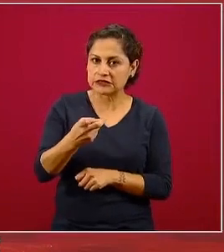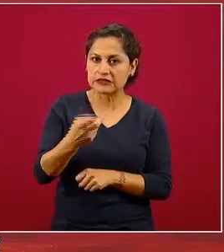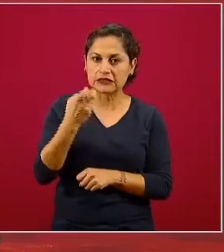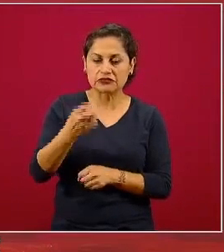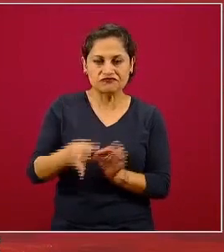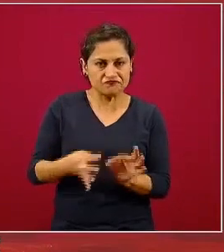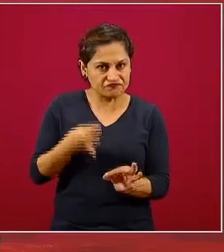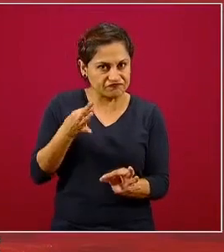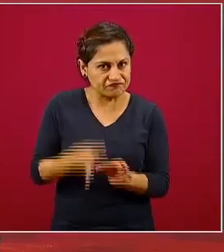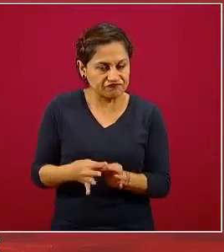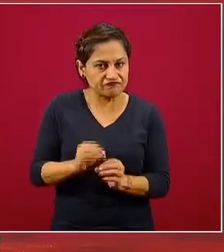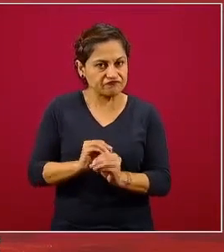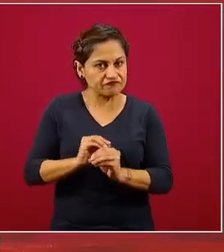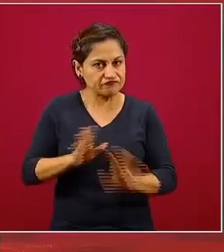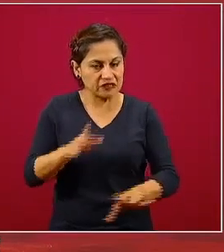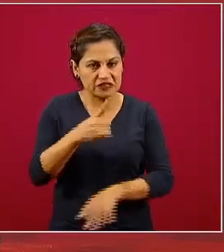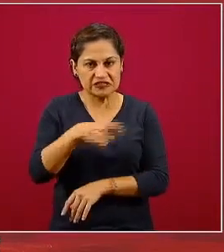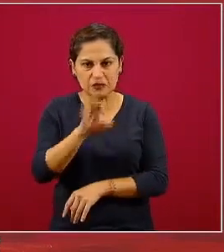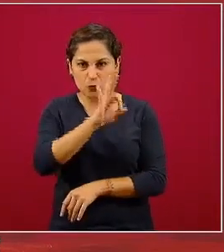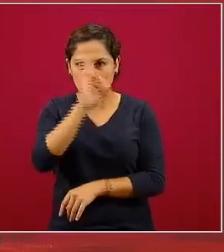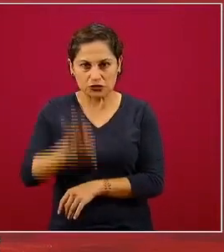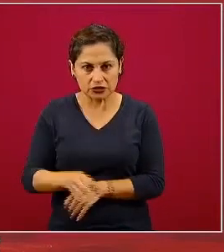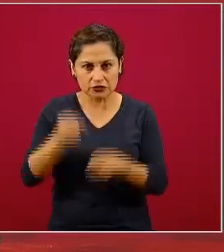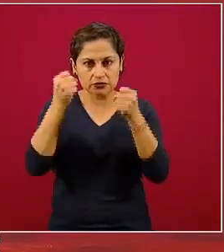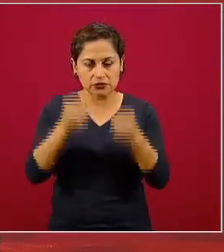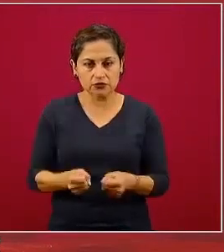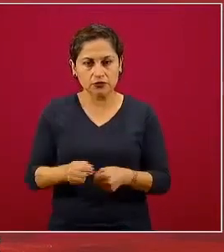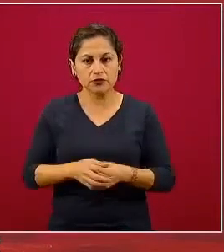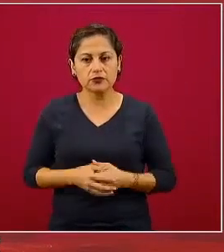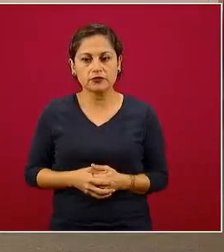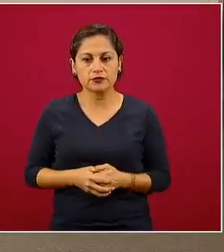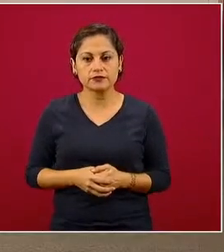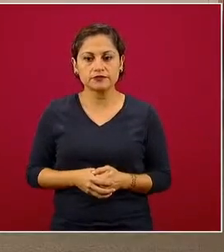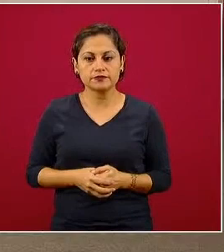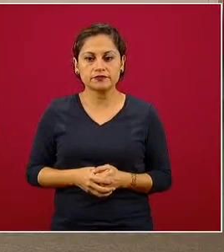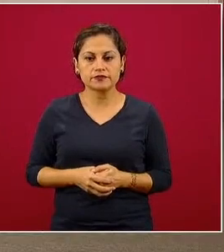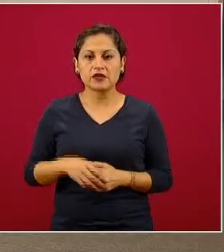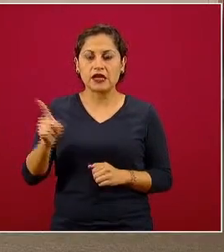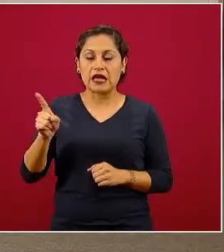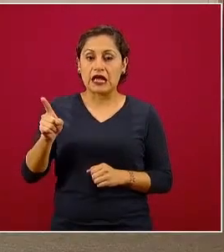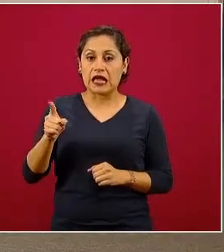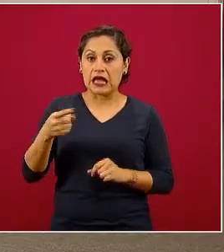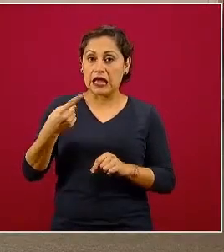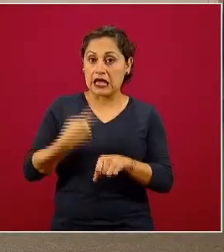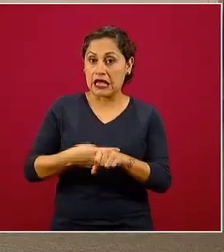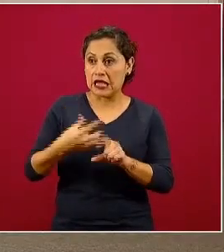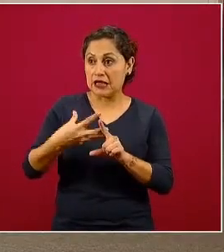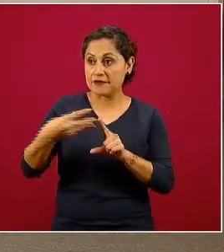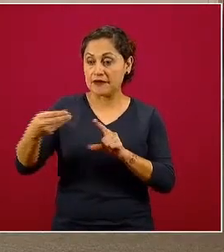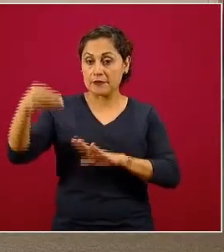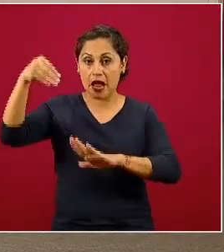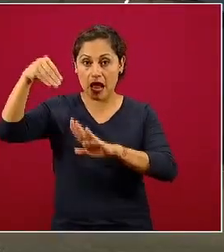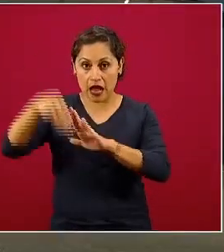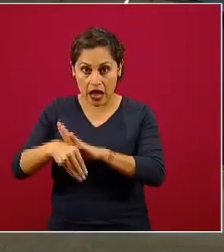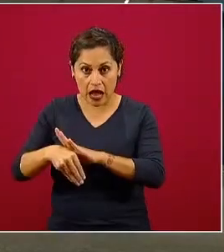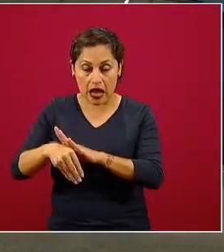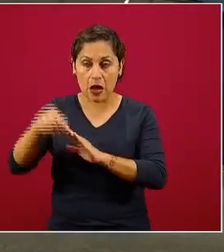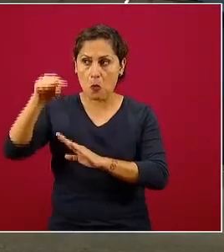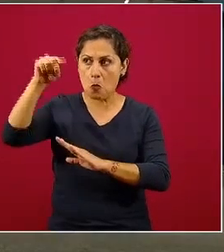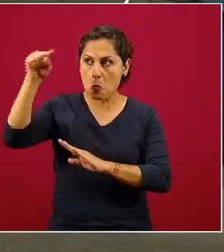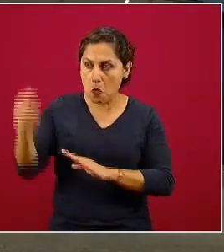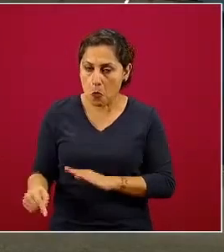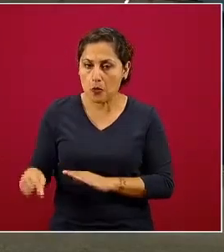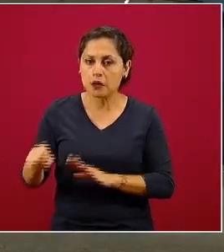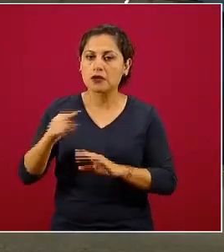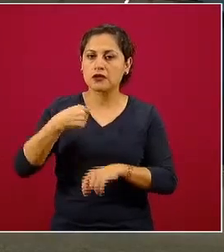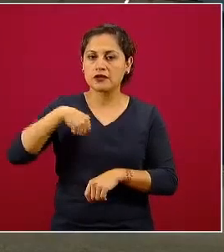precisa, clara, inconfundible de que la epidemia va para abajo. Tenemos muchos indicadores, los